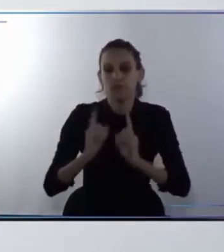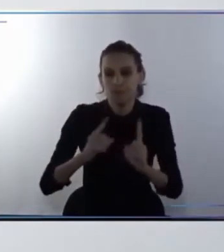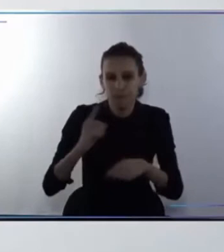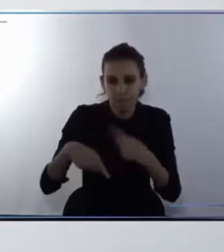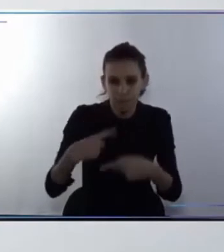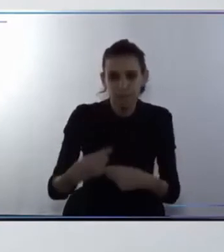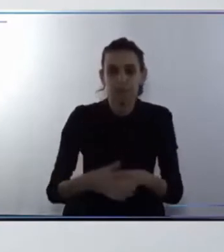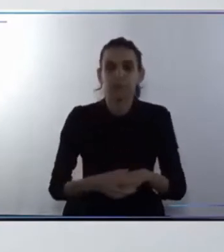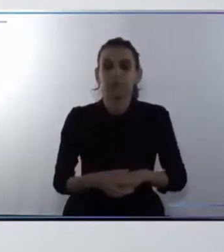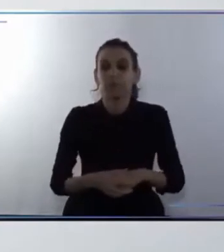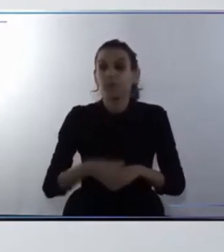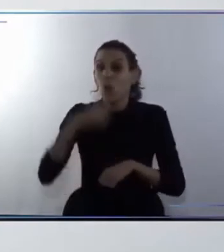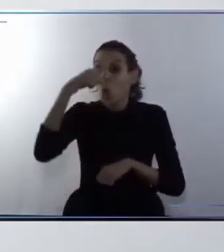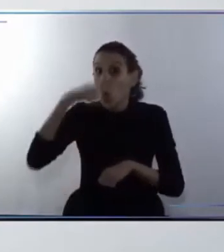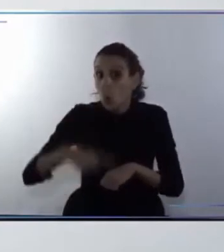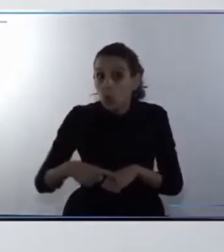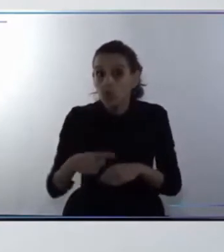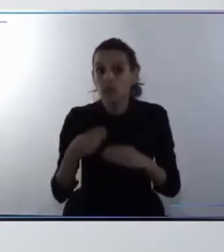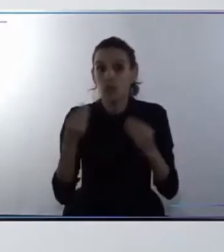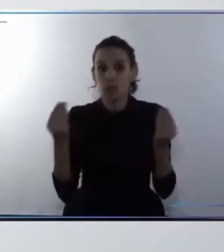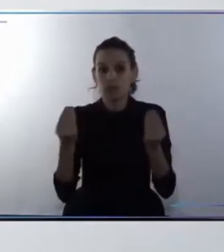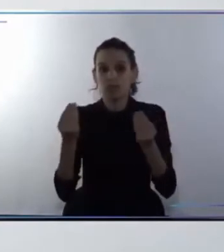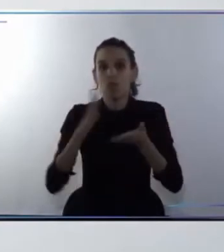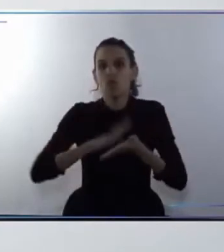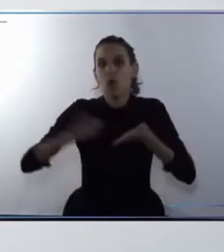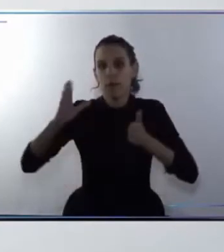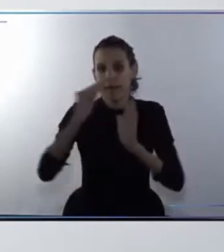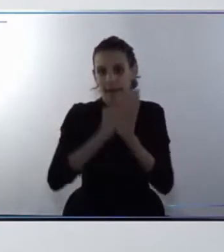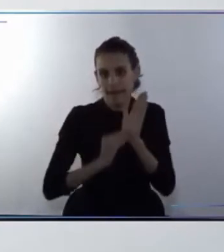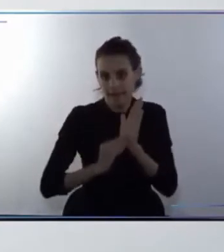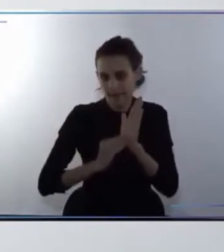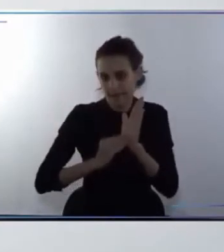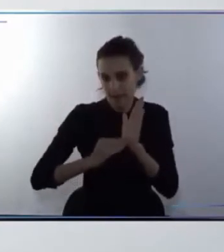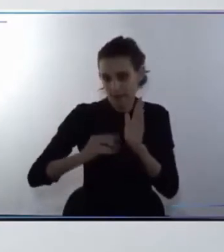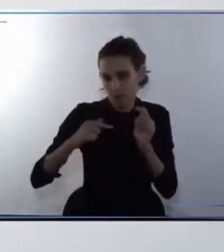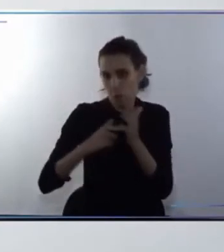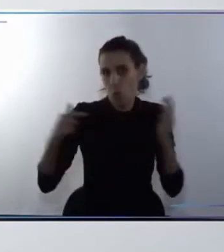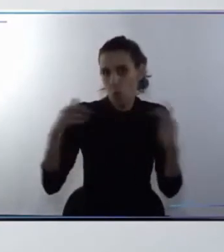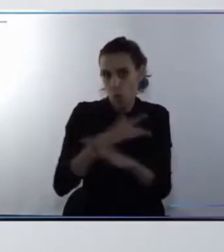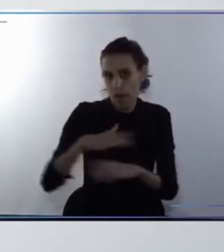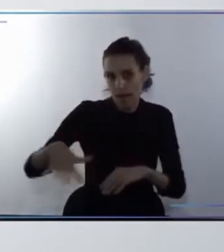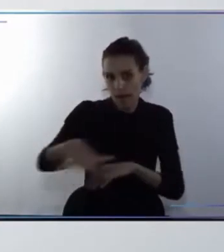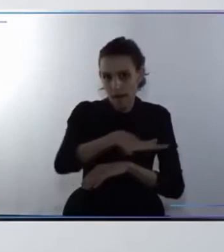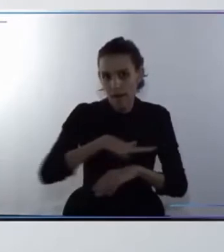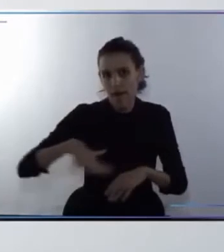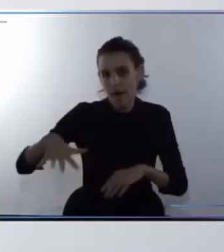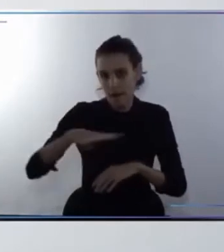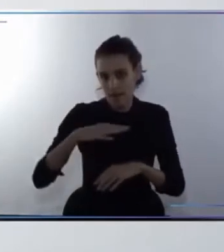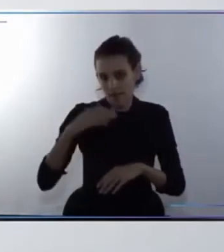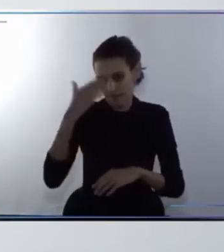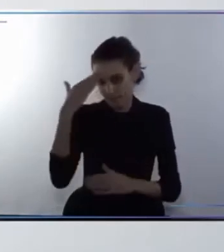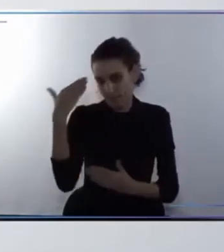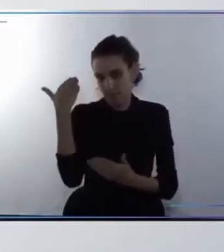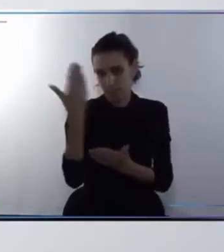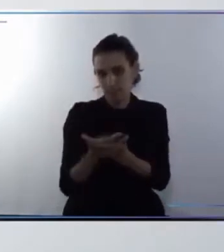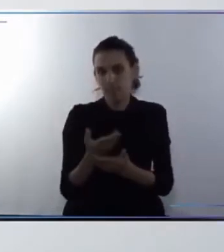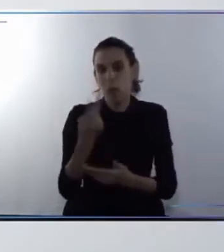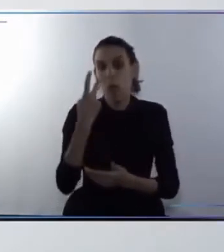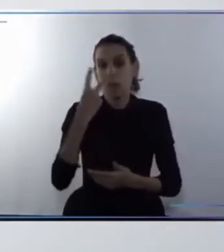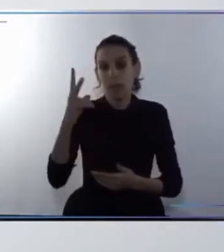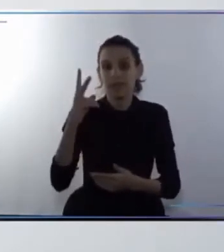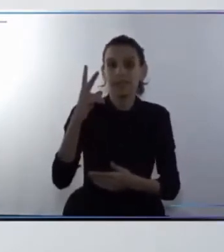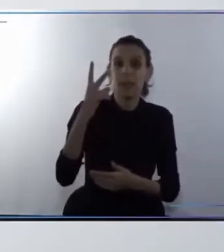último, impulsar una nueva Agenda Urbana de cara a la década de la acción 2020